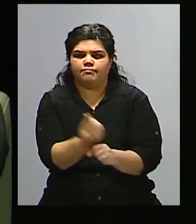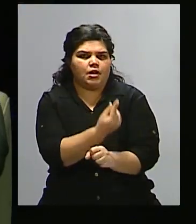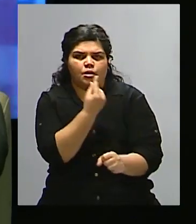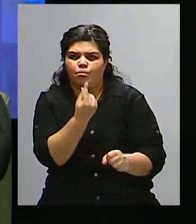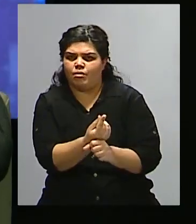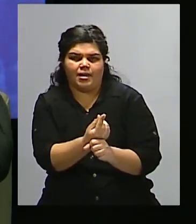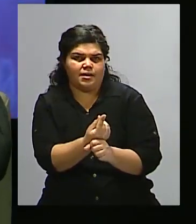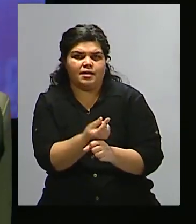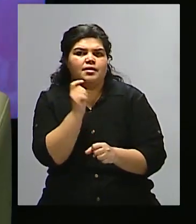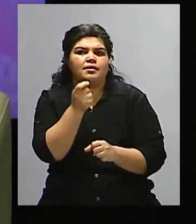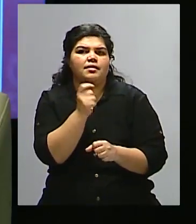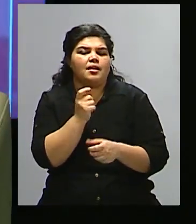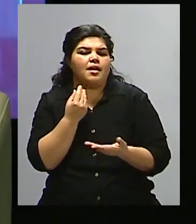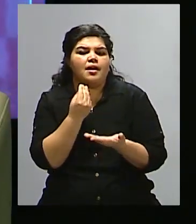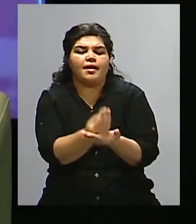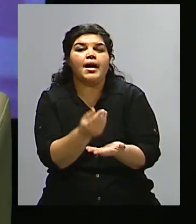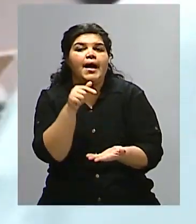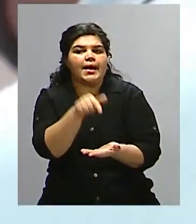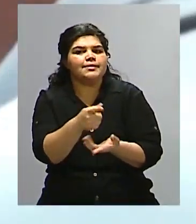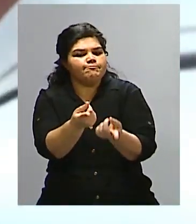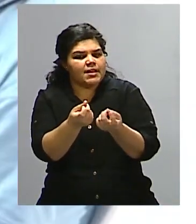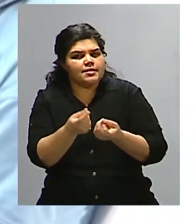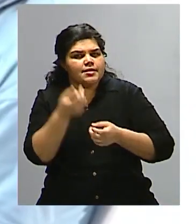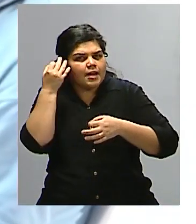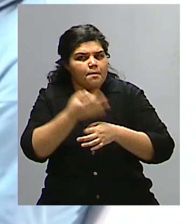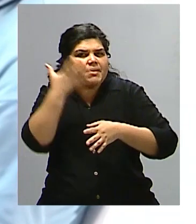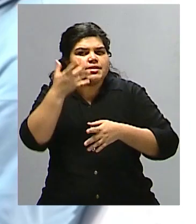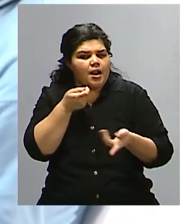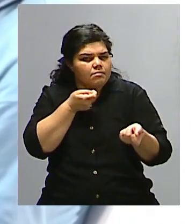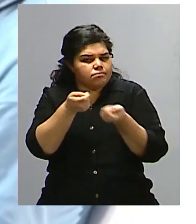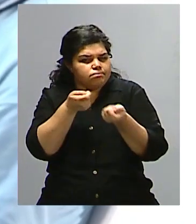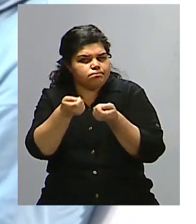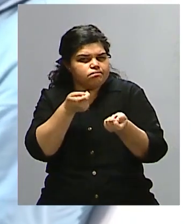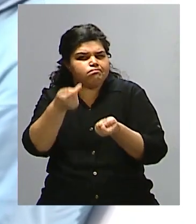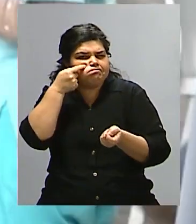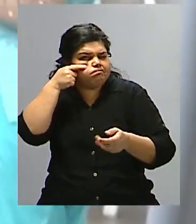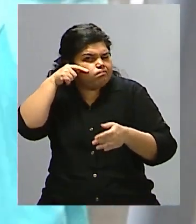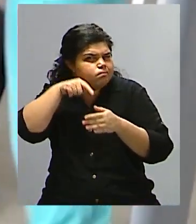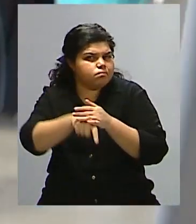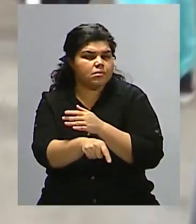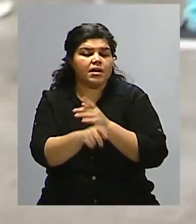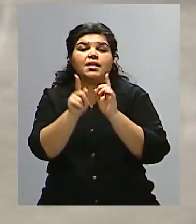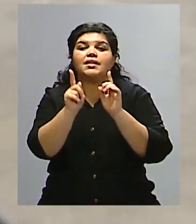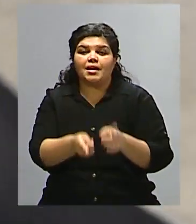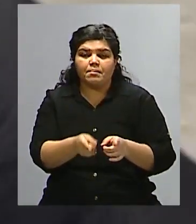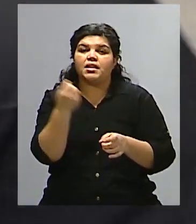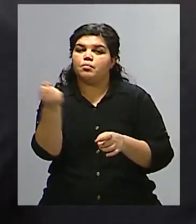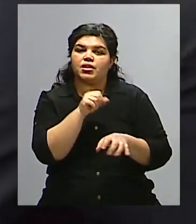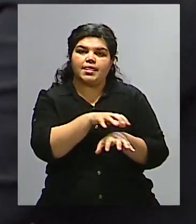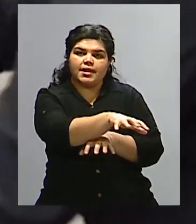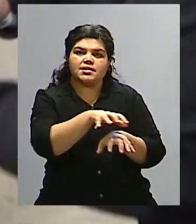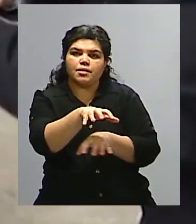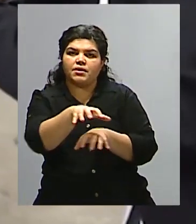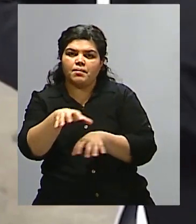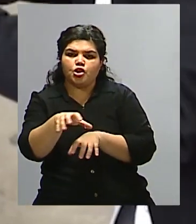sino que, en realidad, requiere una cierta especialización. Y a su vez, también requiere una articulación de los subsistemas. Porque